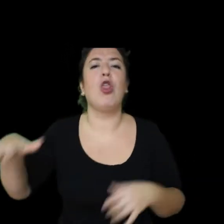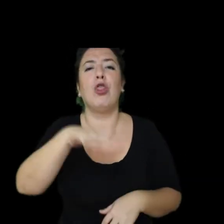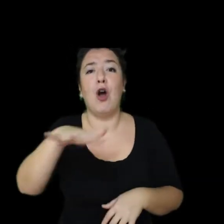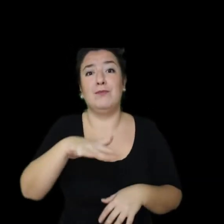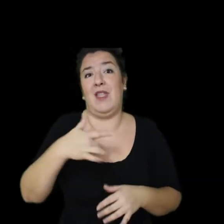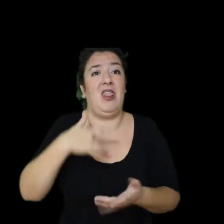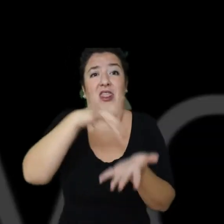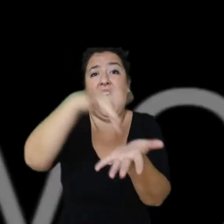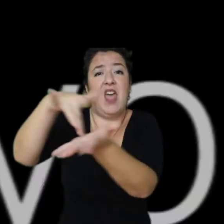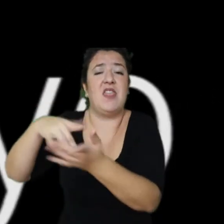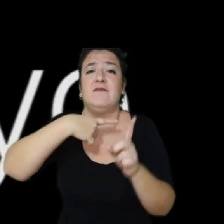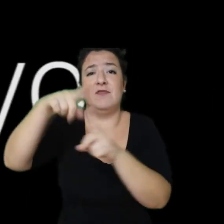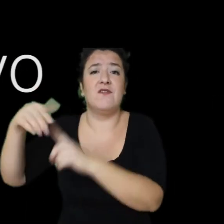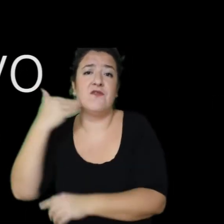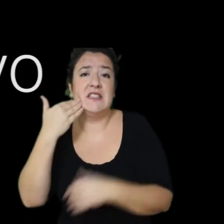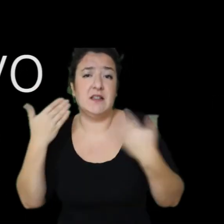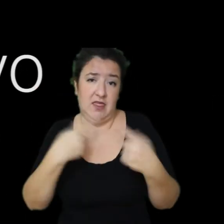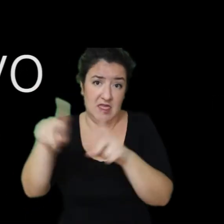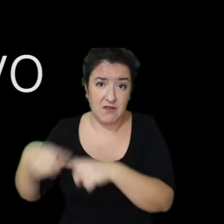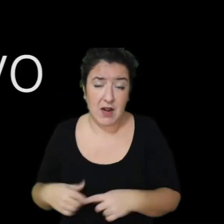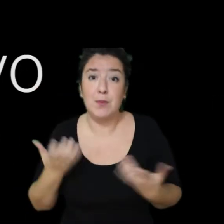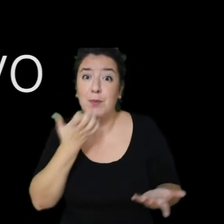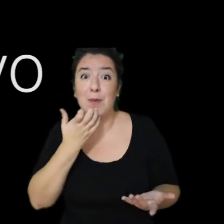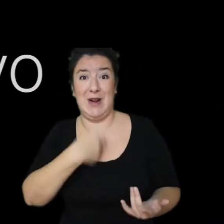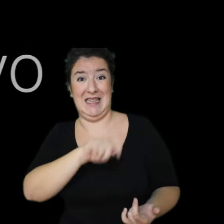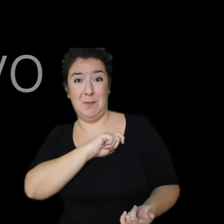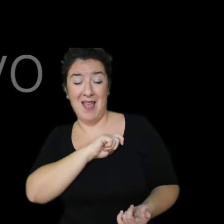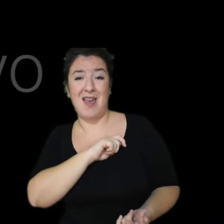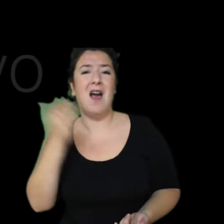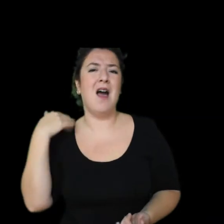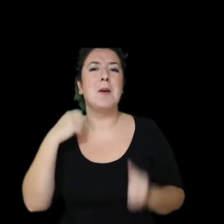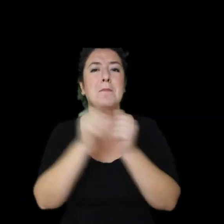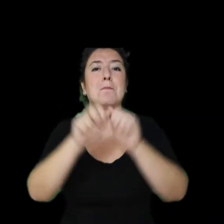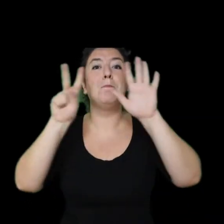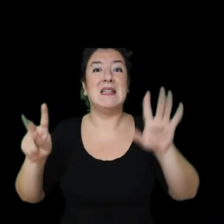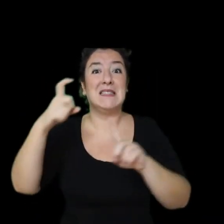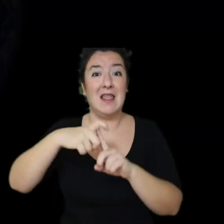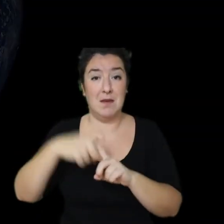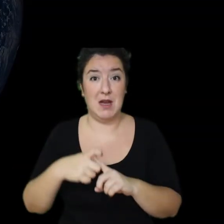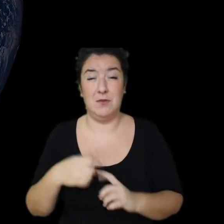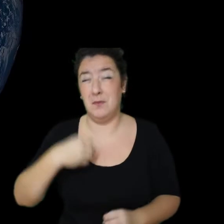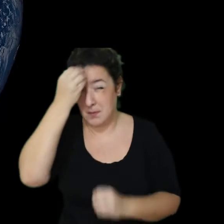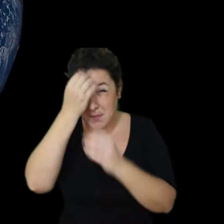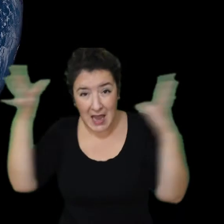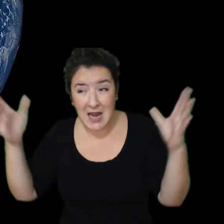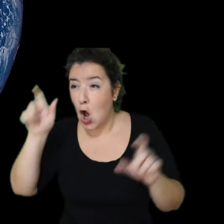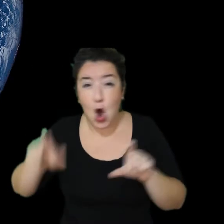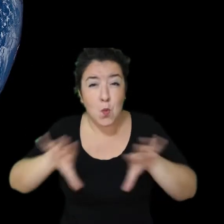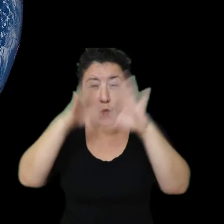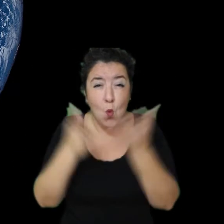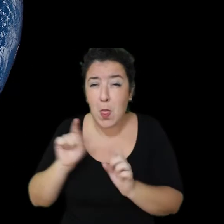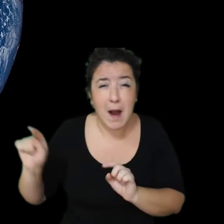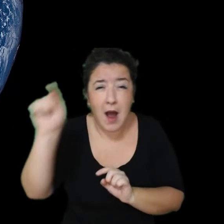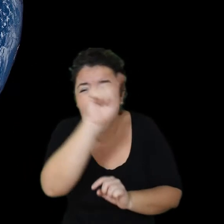El 27 de mayo. Sí. Si todo el mundo viviese y consumiese como lo hacemos aquí